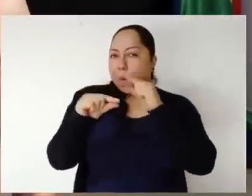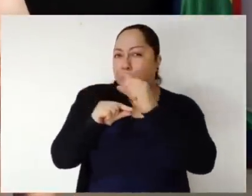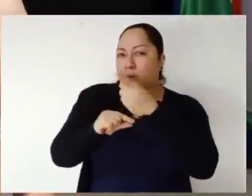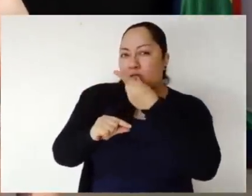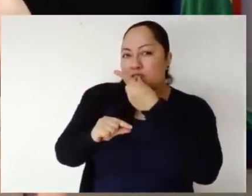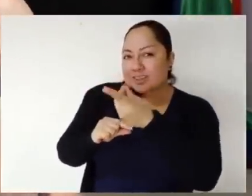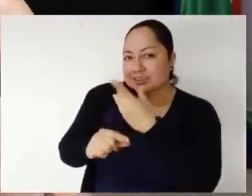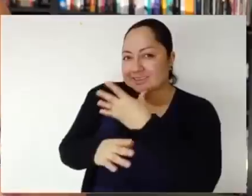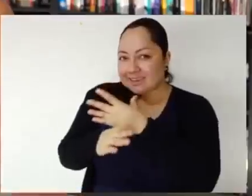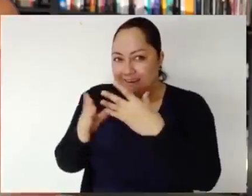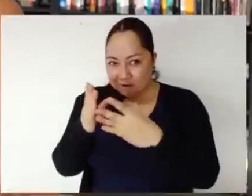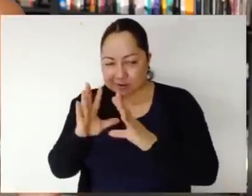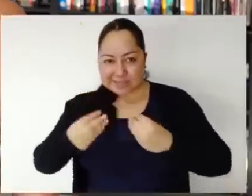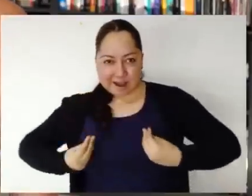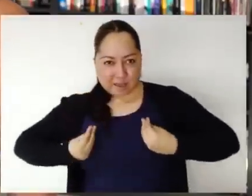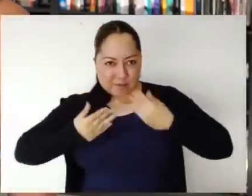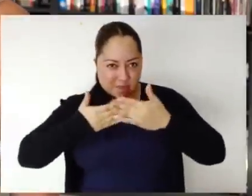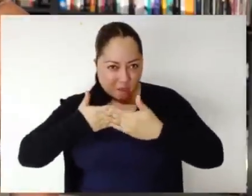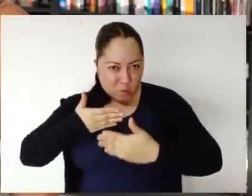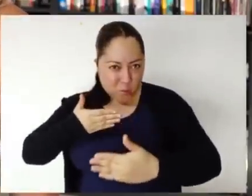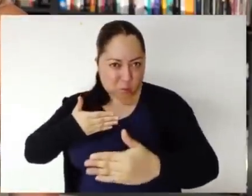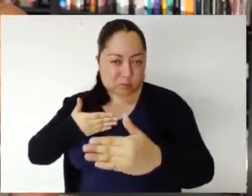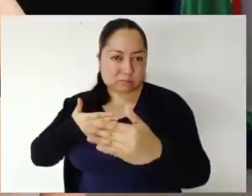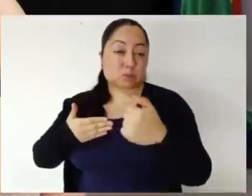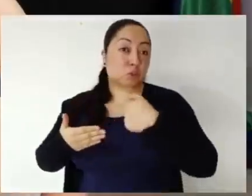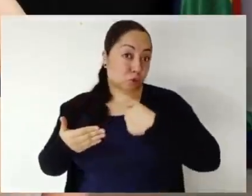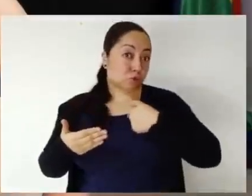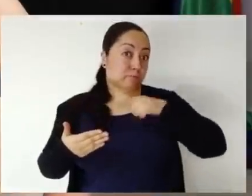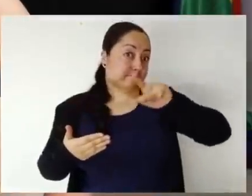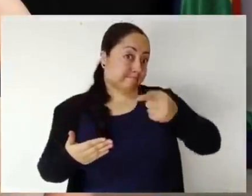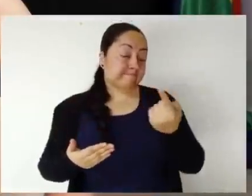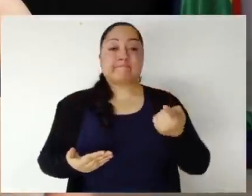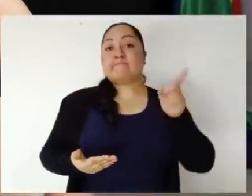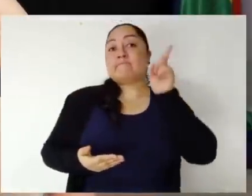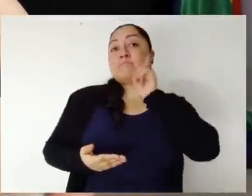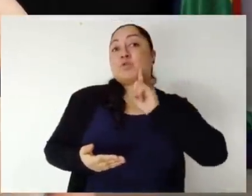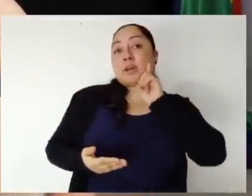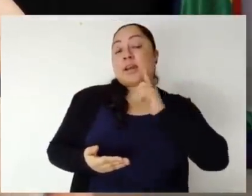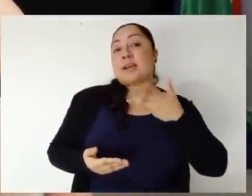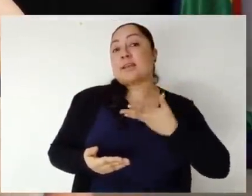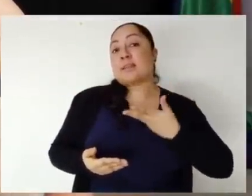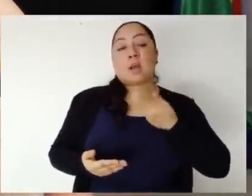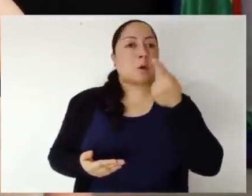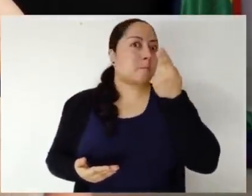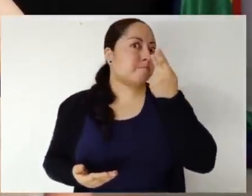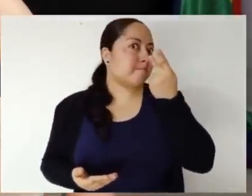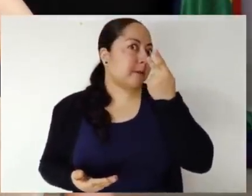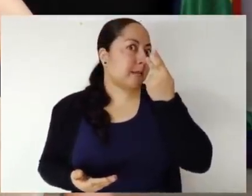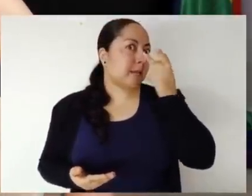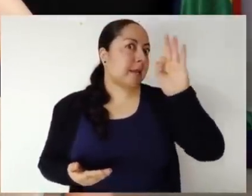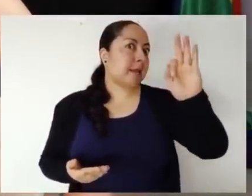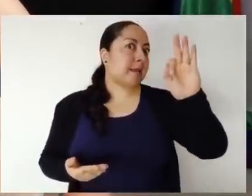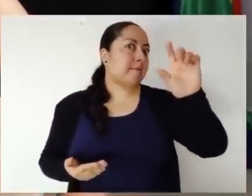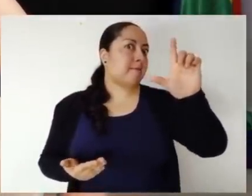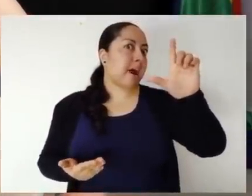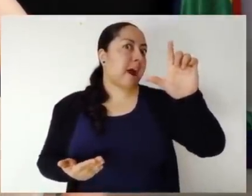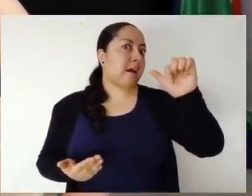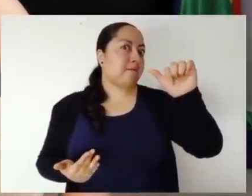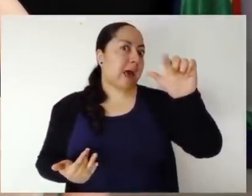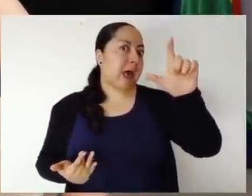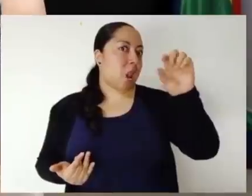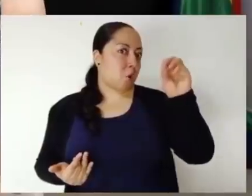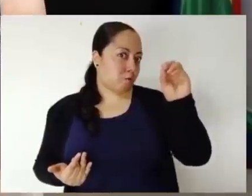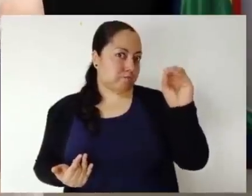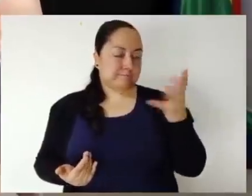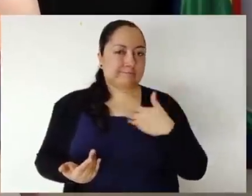secretos a lo largo de la vida. Pues en mi caso yo soy mujer y el universo me dio falo. Todavía no sé bien qué significa eso. Así es. Yo soy mujer